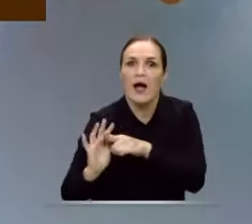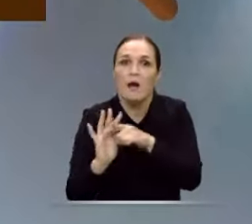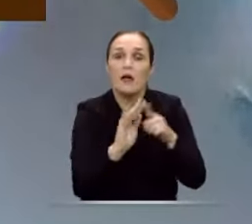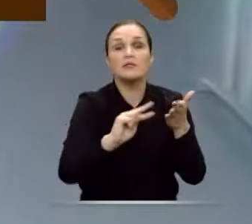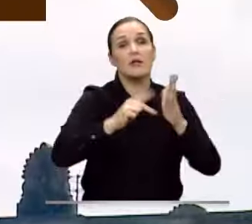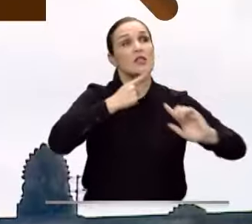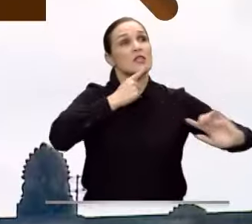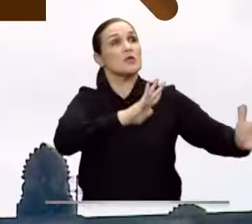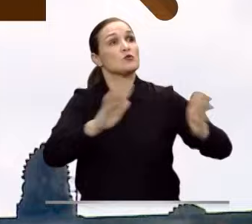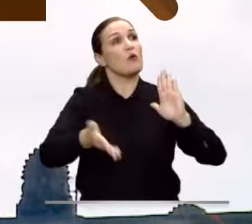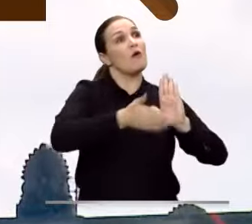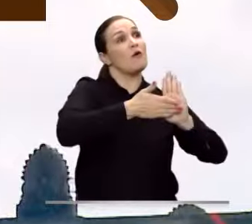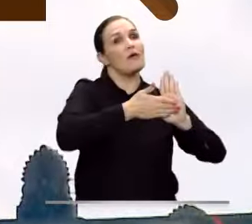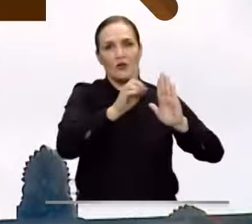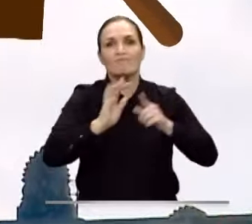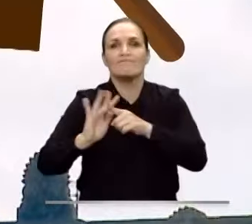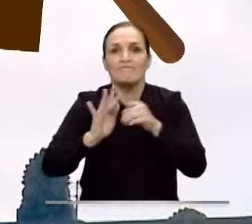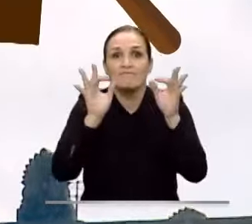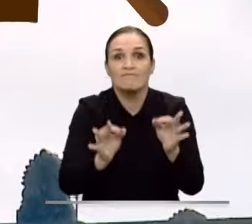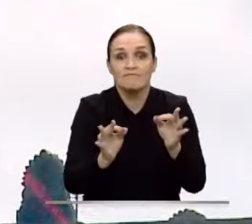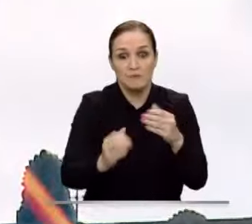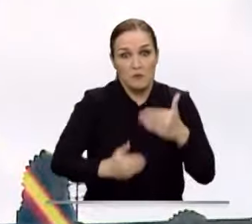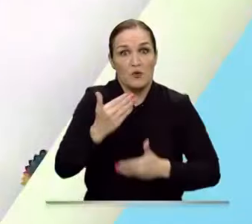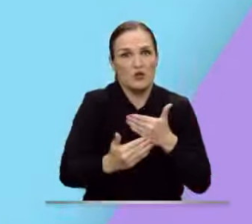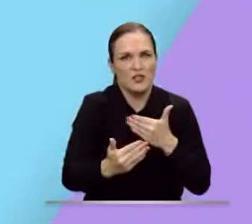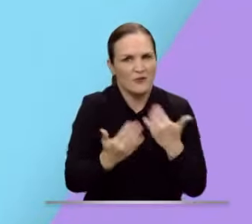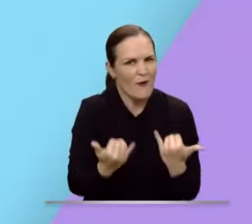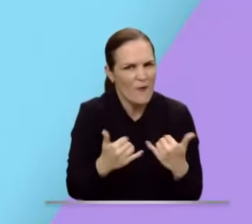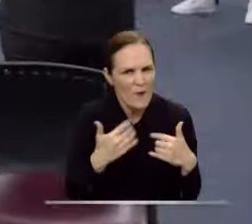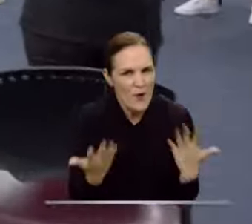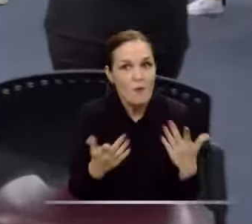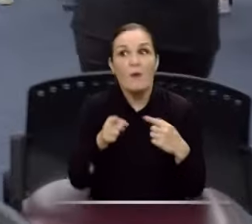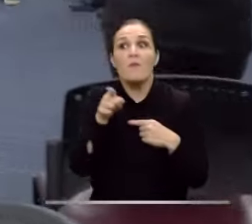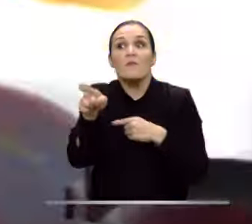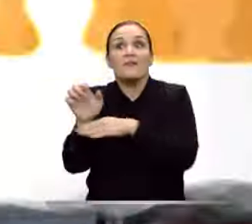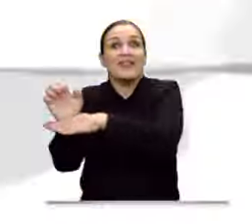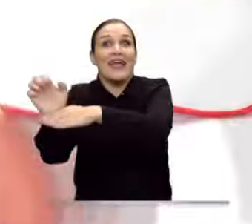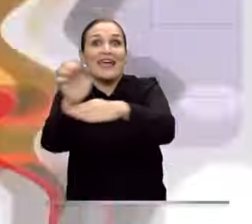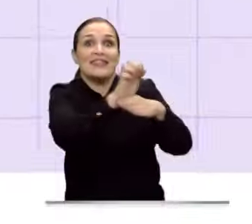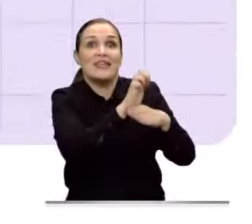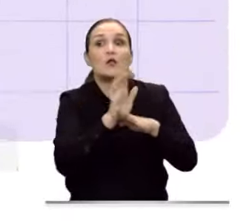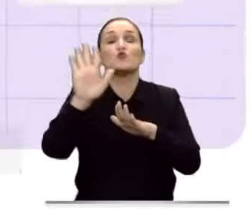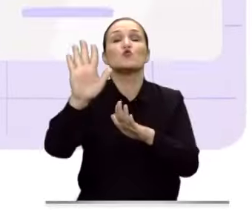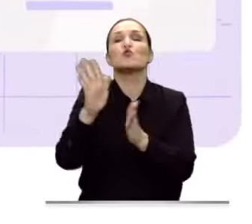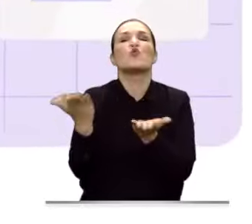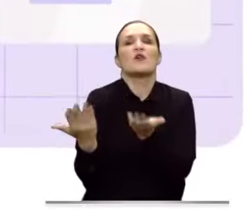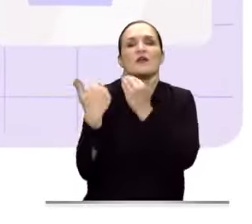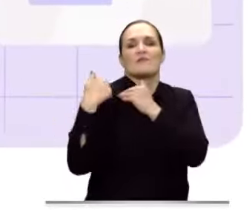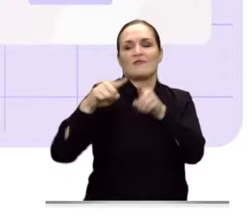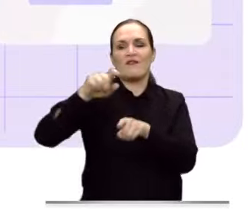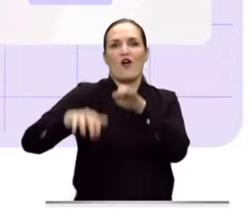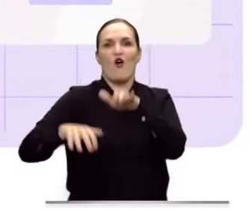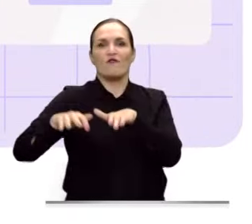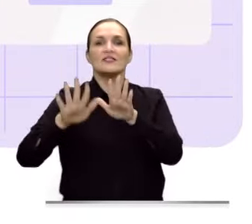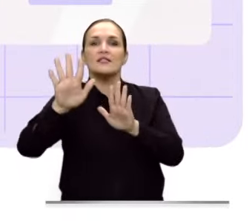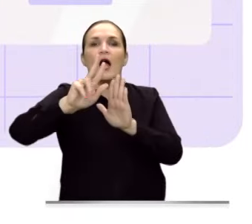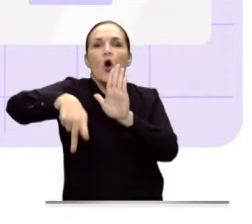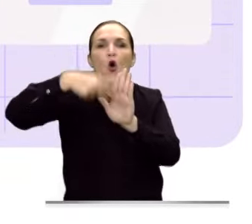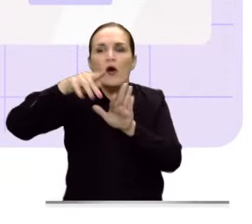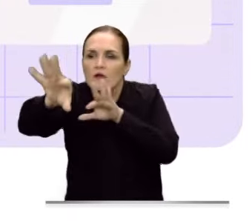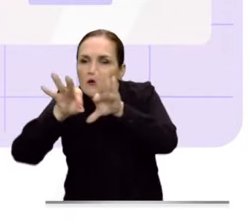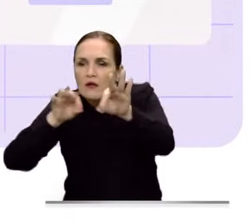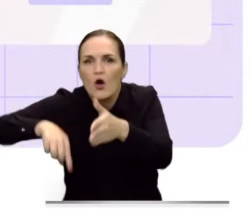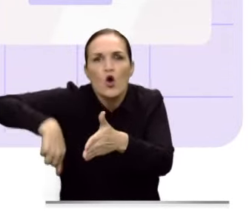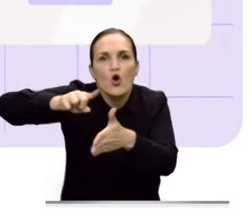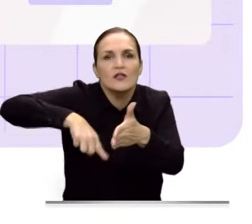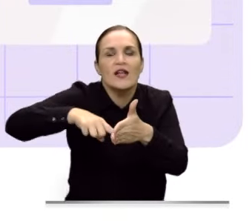Política de Colombia cobra vida y no se queda en discurso. Y ahora, a seguir la ruta. En cada una de las entidades, la Oficina de Talento